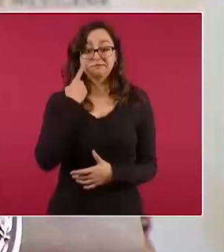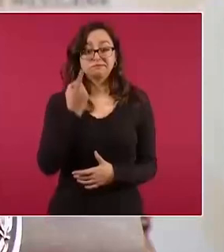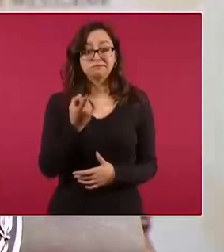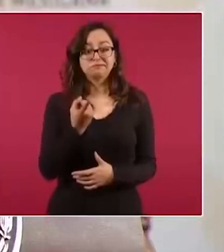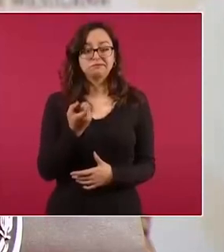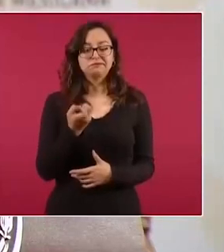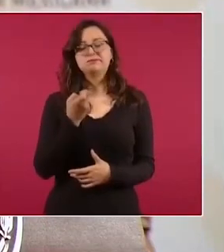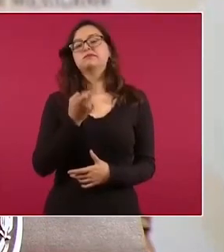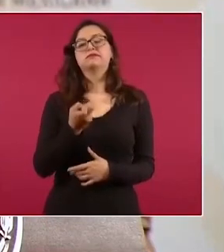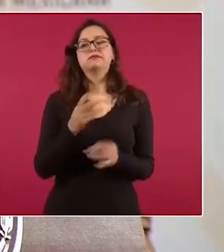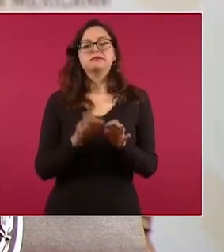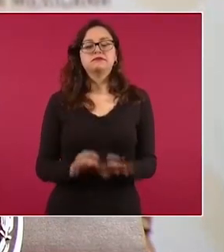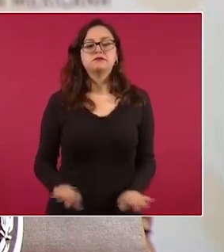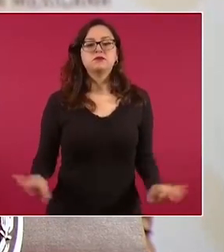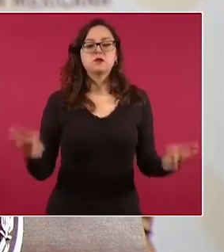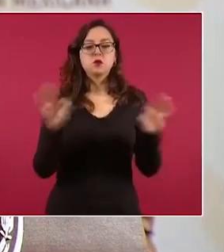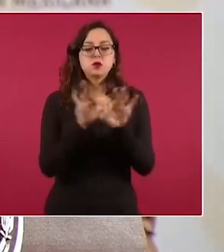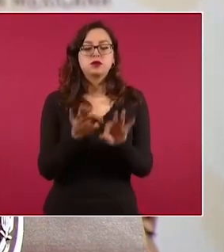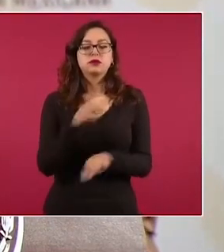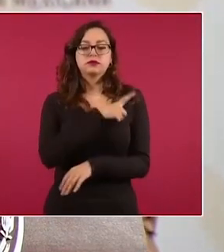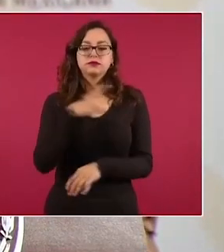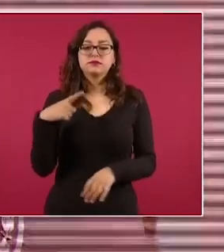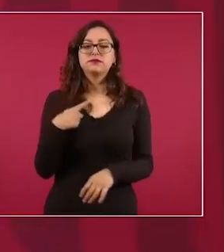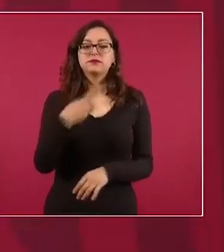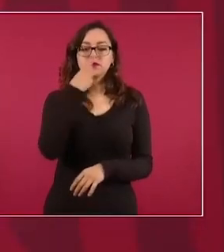subrayarlo.